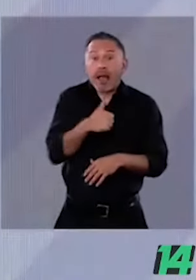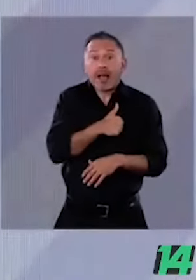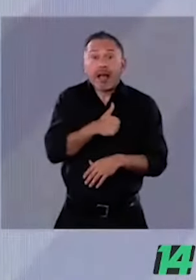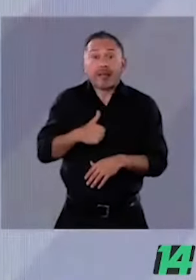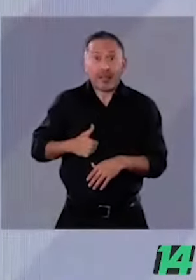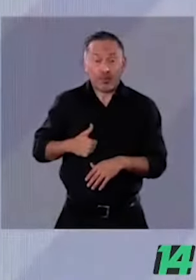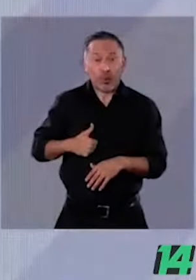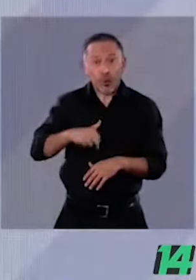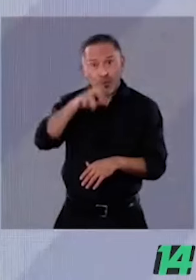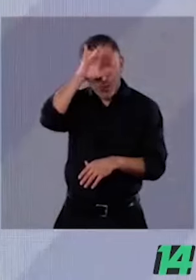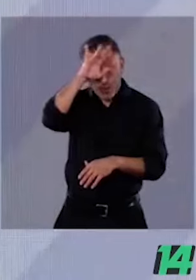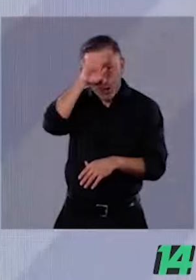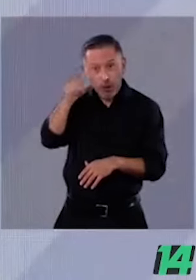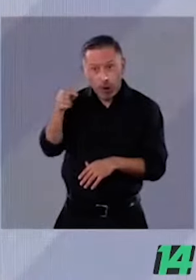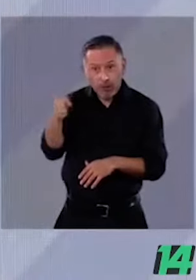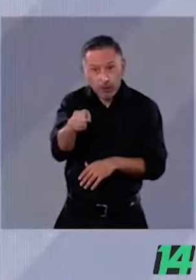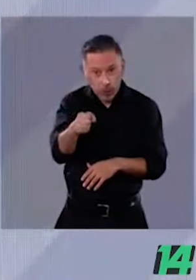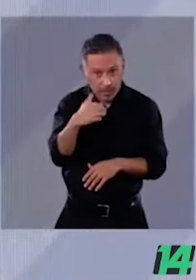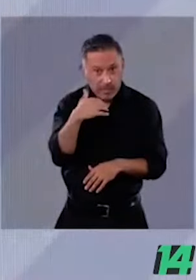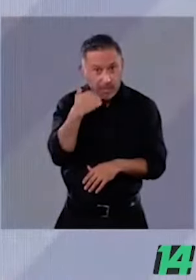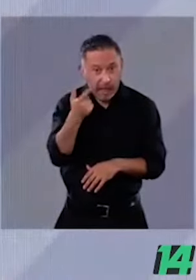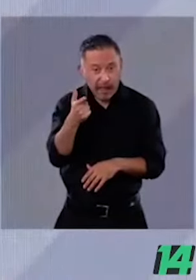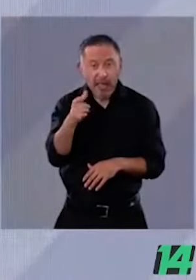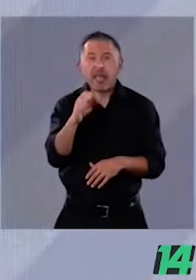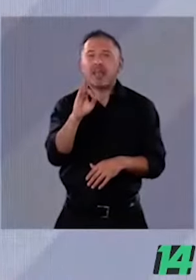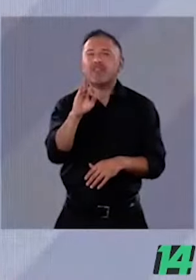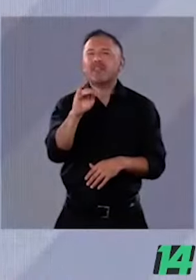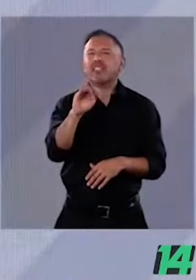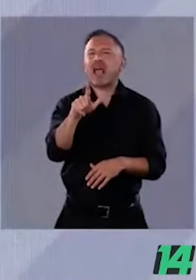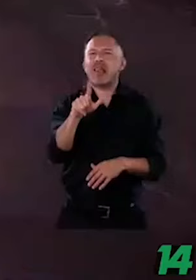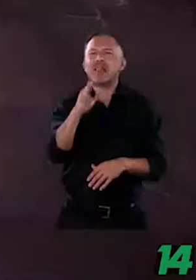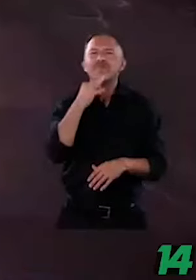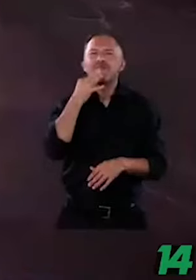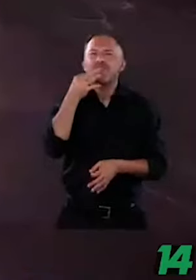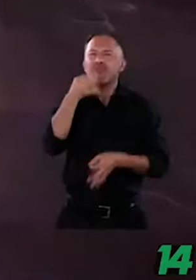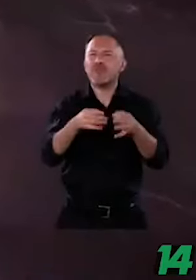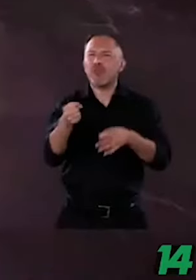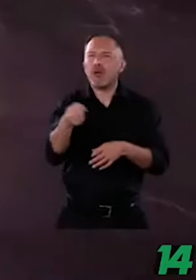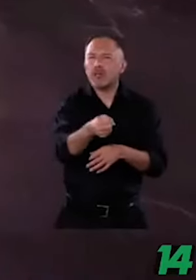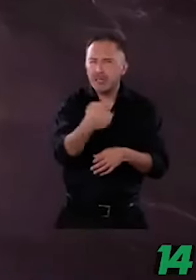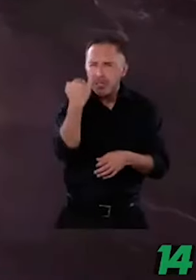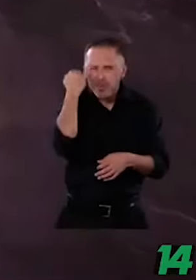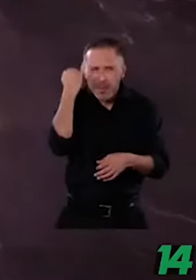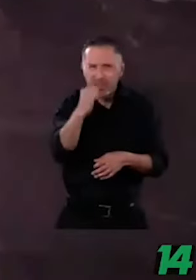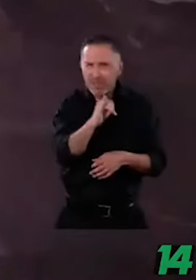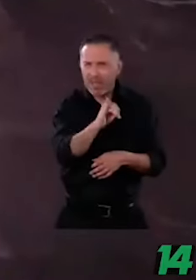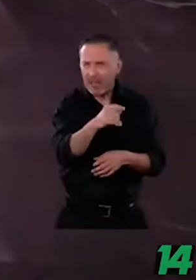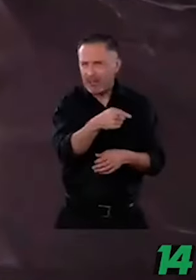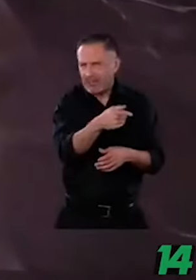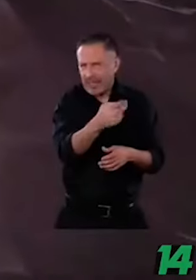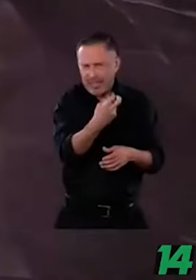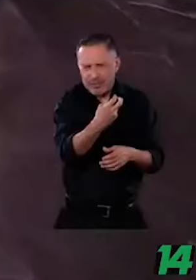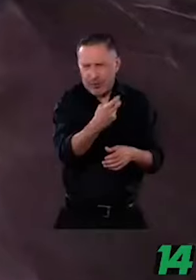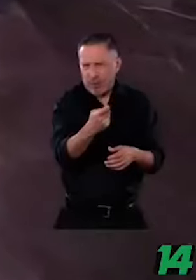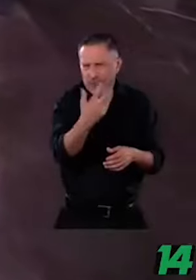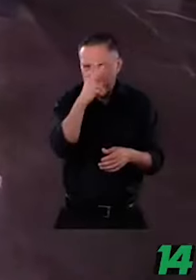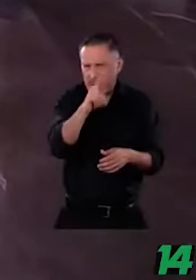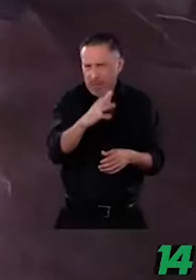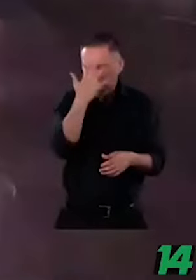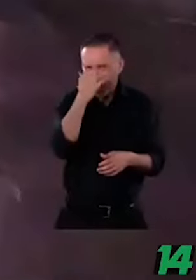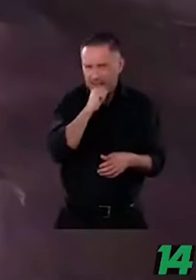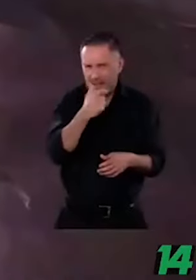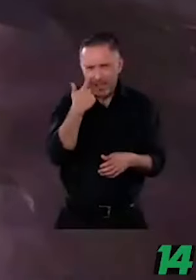fiscal del Estado. Imagínense el cinismo con el que el PAN actúa. ¿Está usted de acuerdo en los gobiernos de coalición?